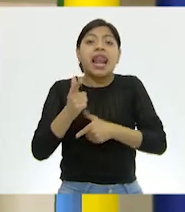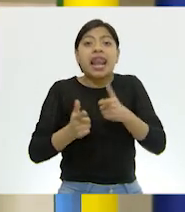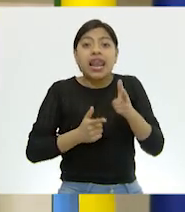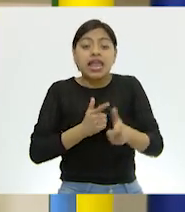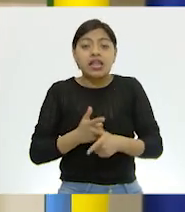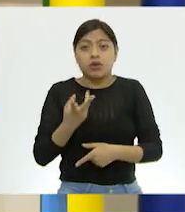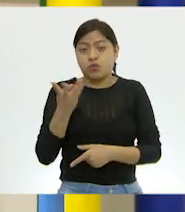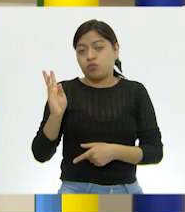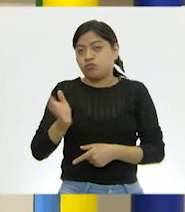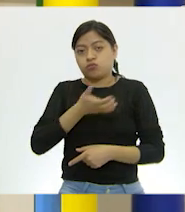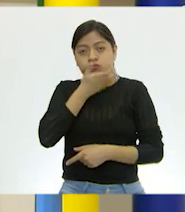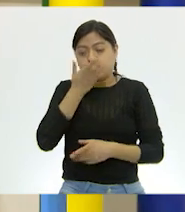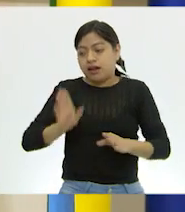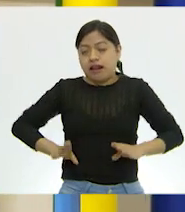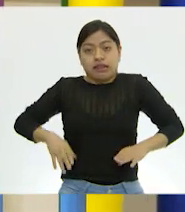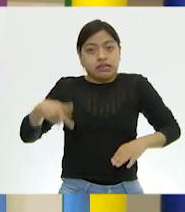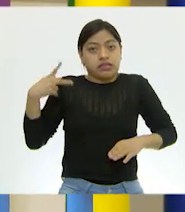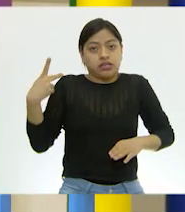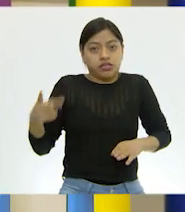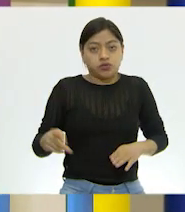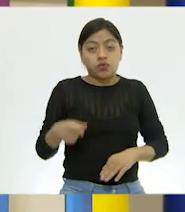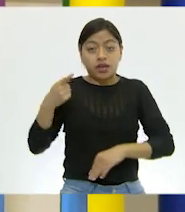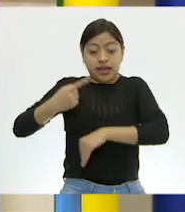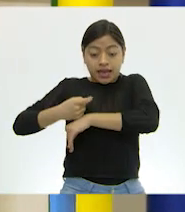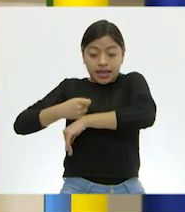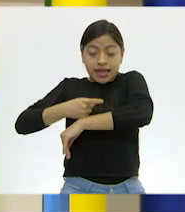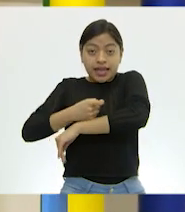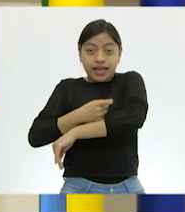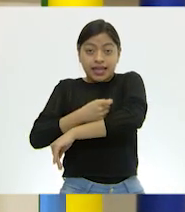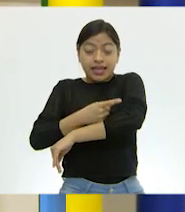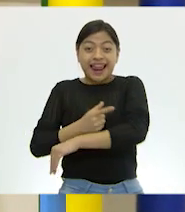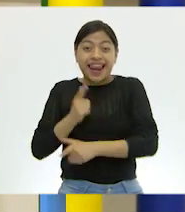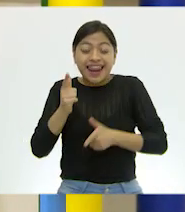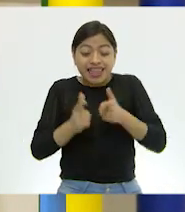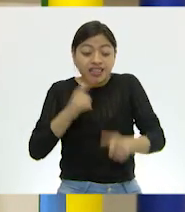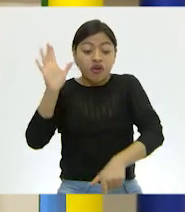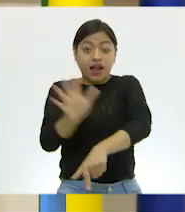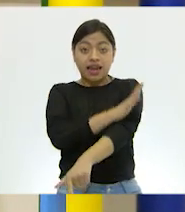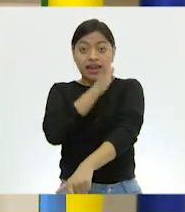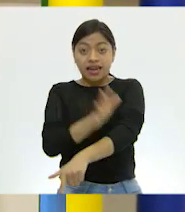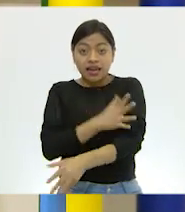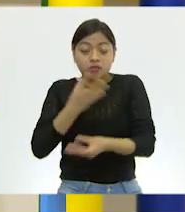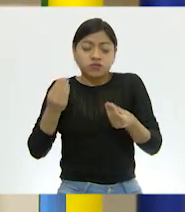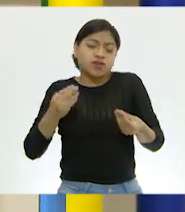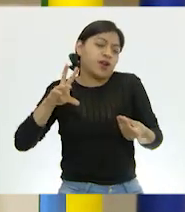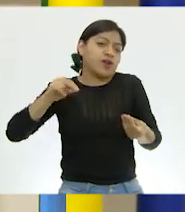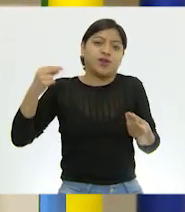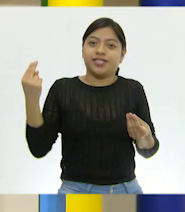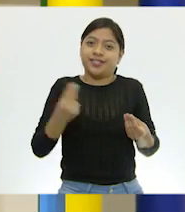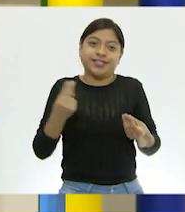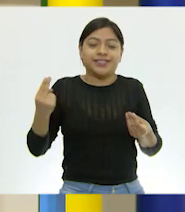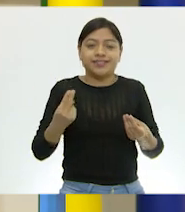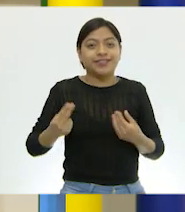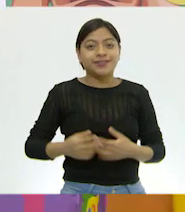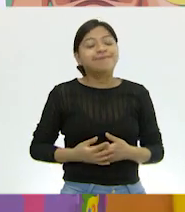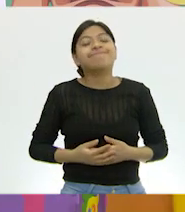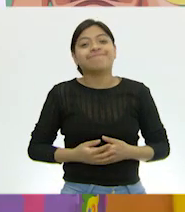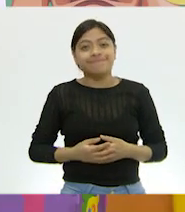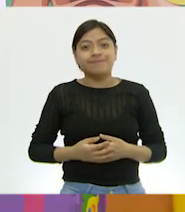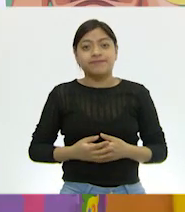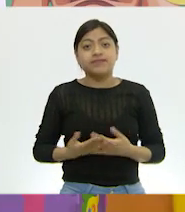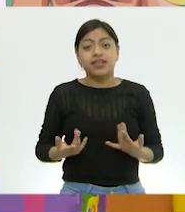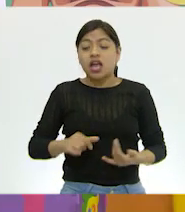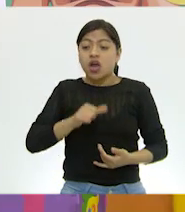movimiento, menos energía necesita para hacer el proceso de intercambio de gases. Exacto. Y cualquier otro